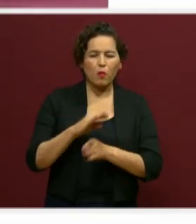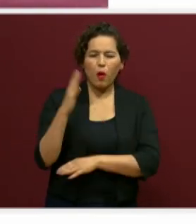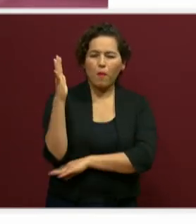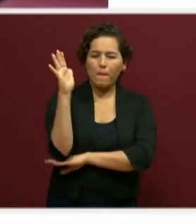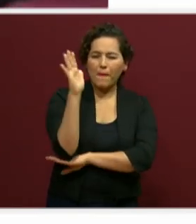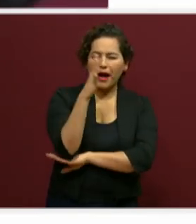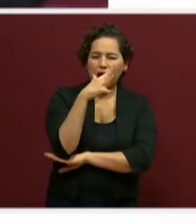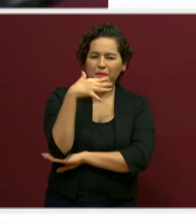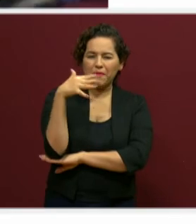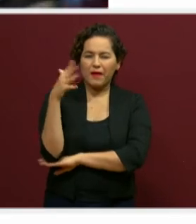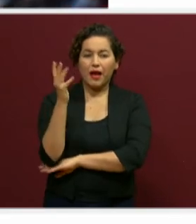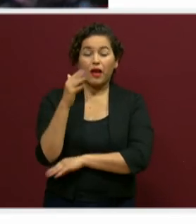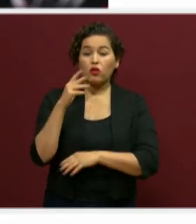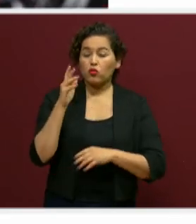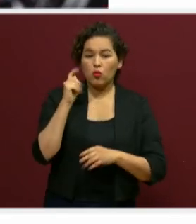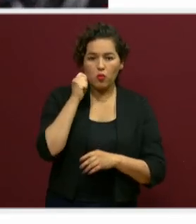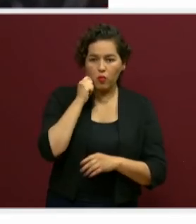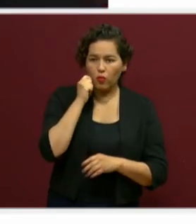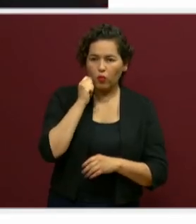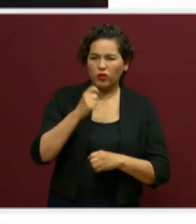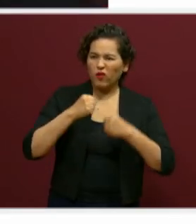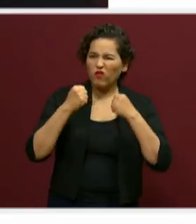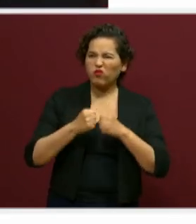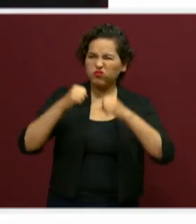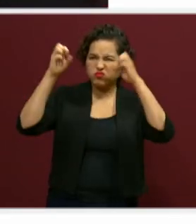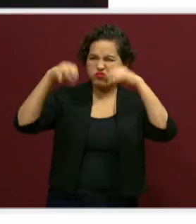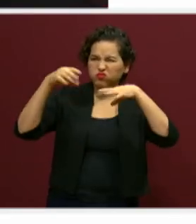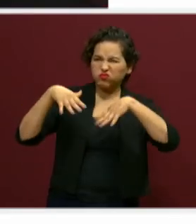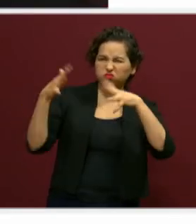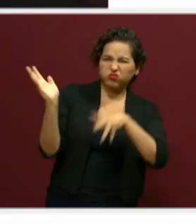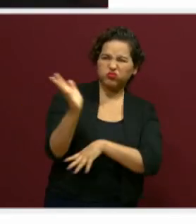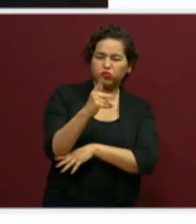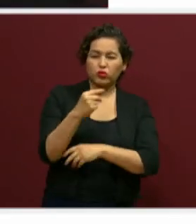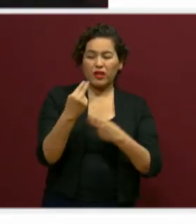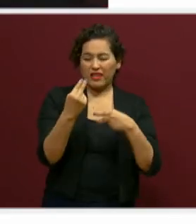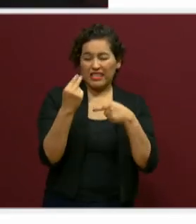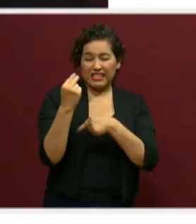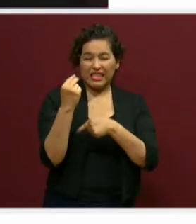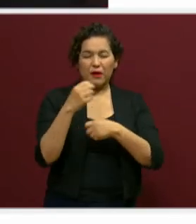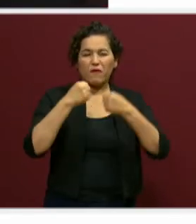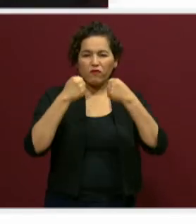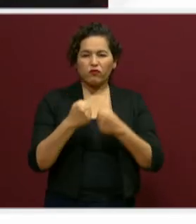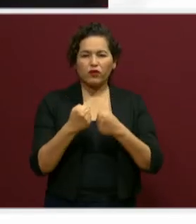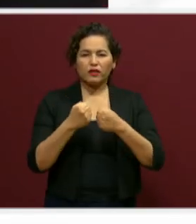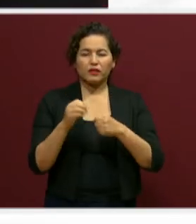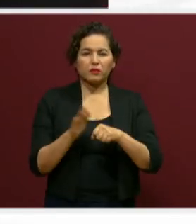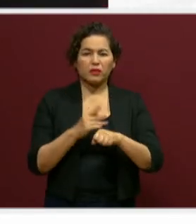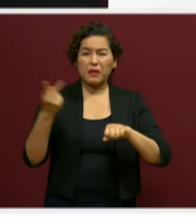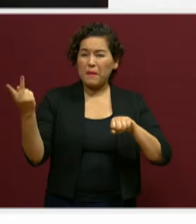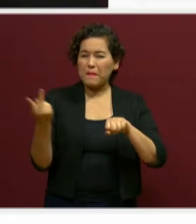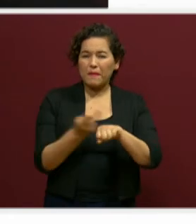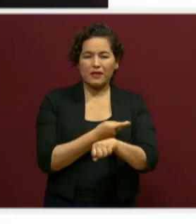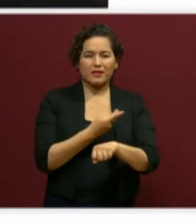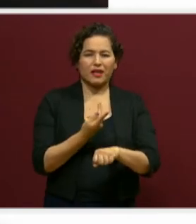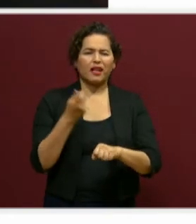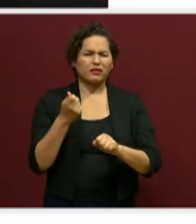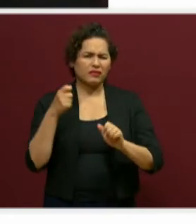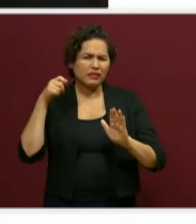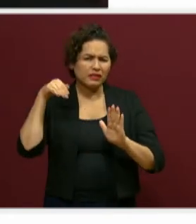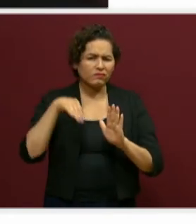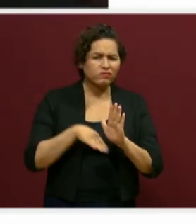importa cuál fuerte sea la tormenta, mantenernos fuertes, ¿por qué? Porque esto va a pasar. Y, por lo tanto, ser resilientes